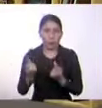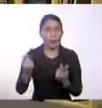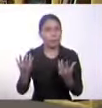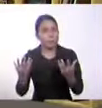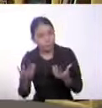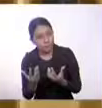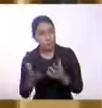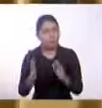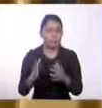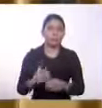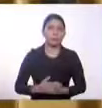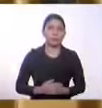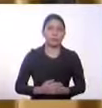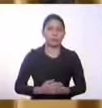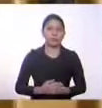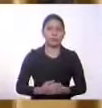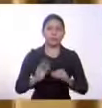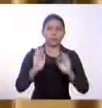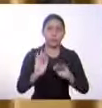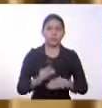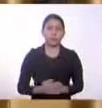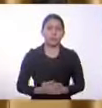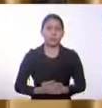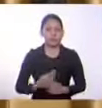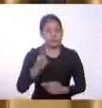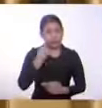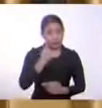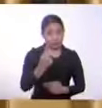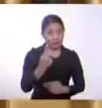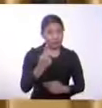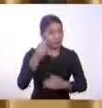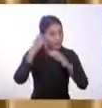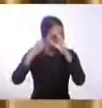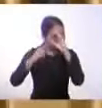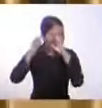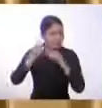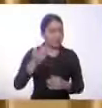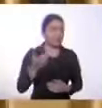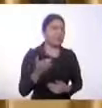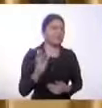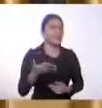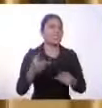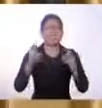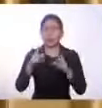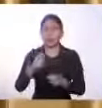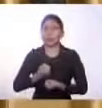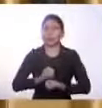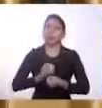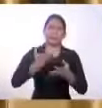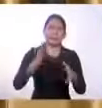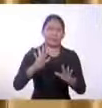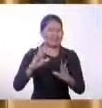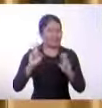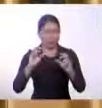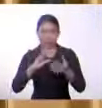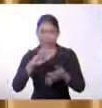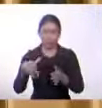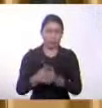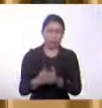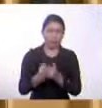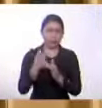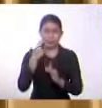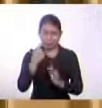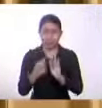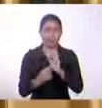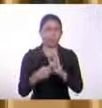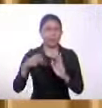indígenas. Pero ahora también me gustaría que fuésemos a ver una cápsula que nos va a hablar sobre esta expresión, todo lo que hemos estado hablando y nos va a